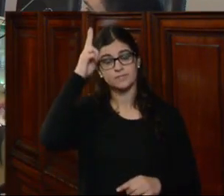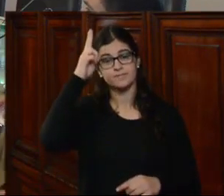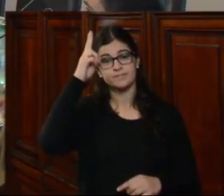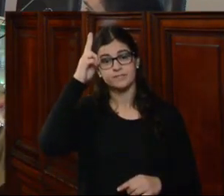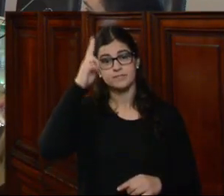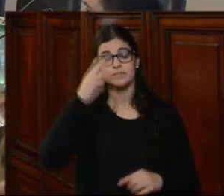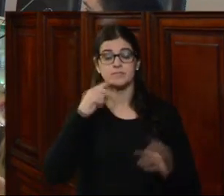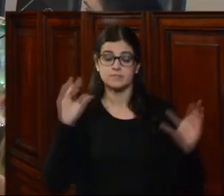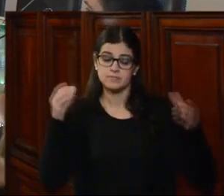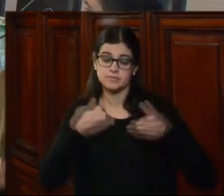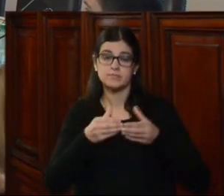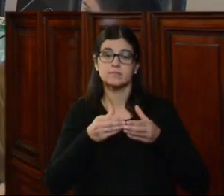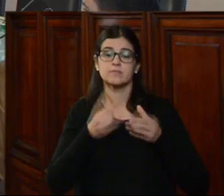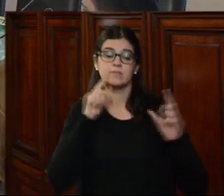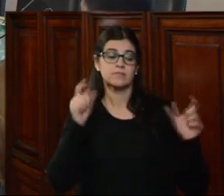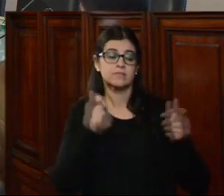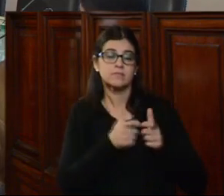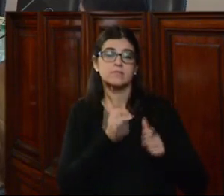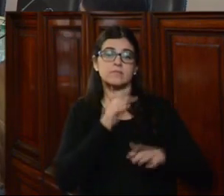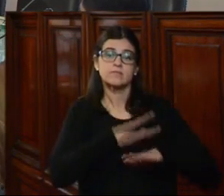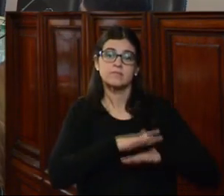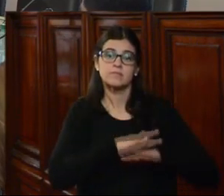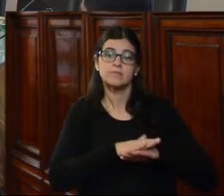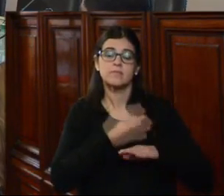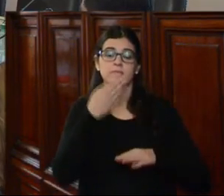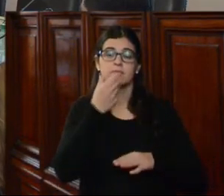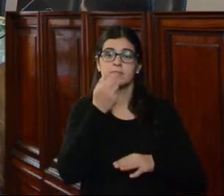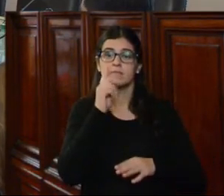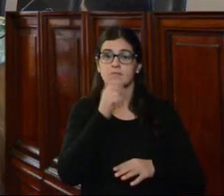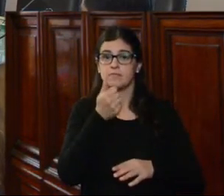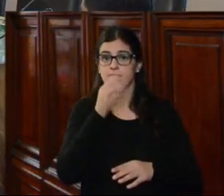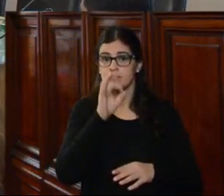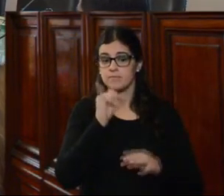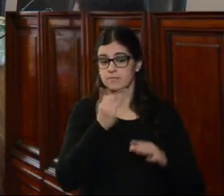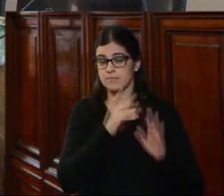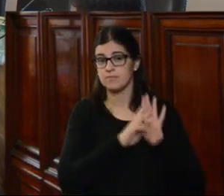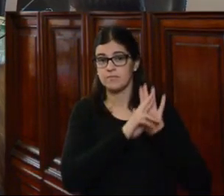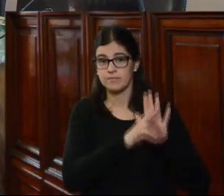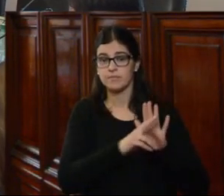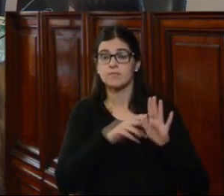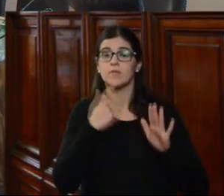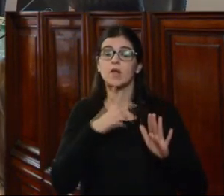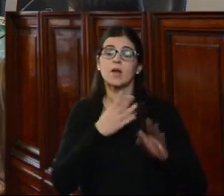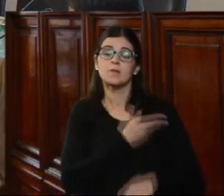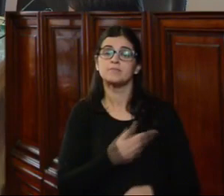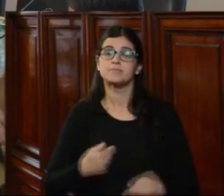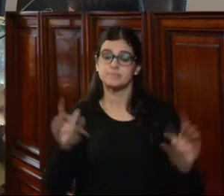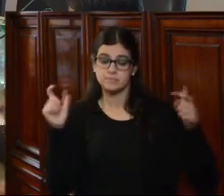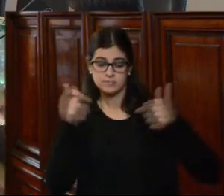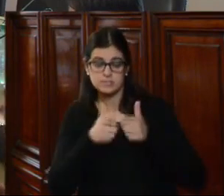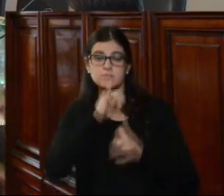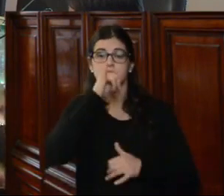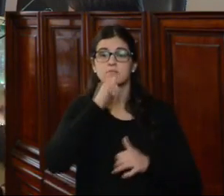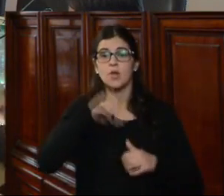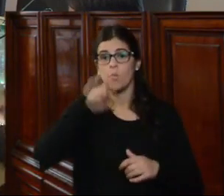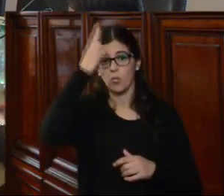En la mesa me acompaña el comisionado Luis Ernesto Vargas. Mi nombre es Francisco Iguren, presidente de la comisión y relator